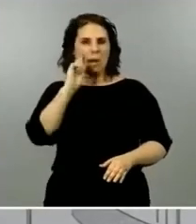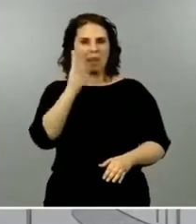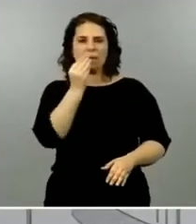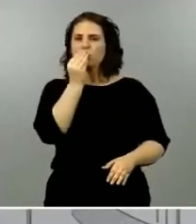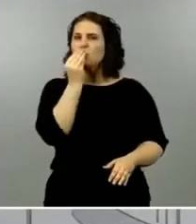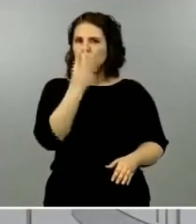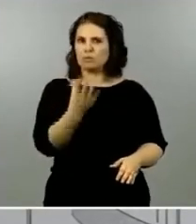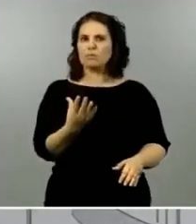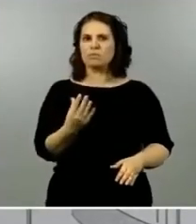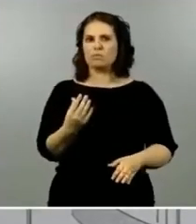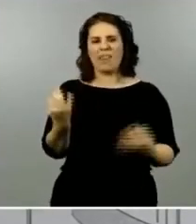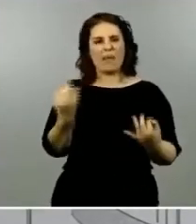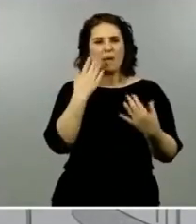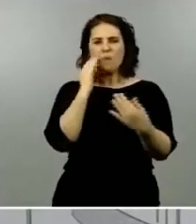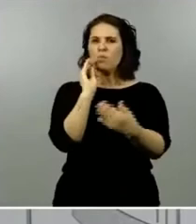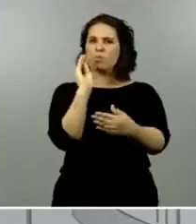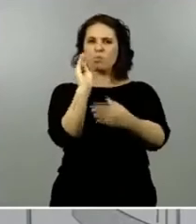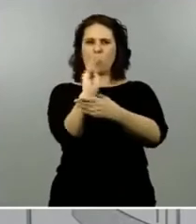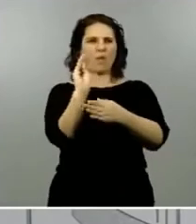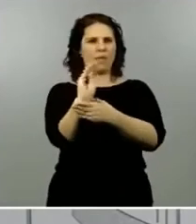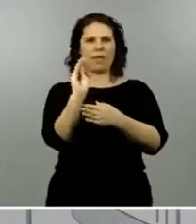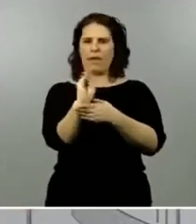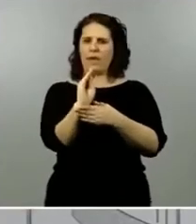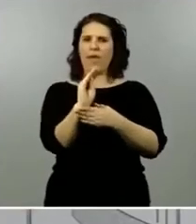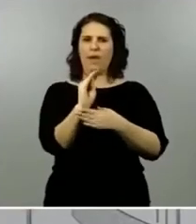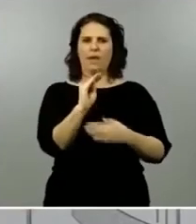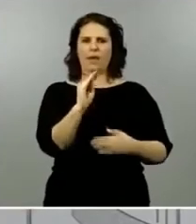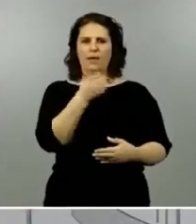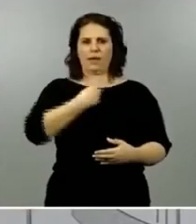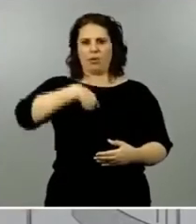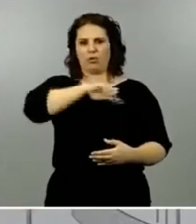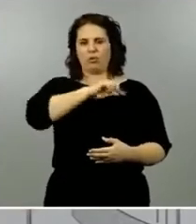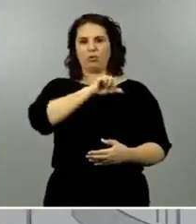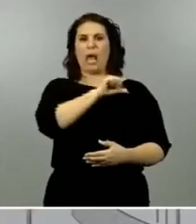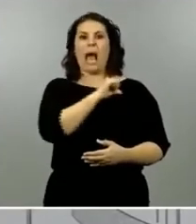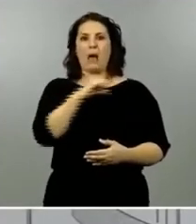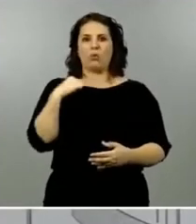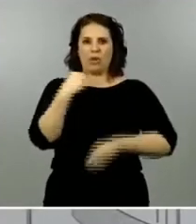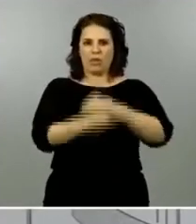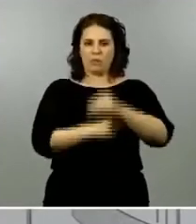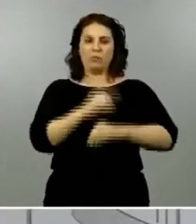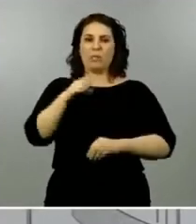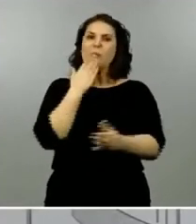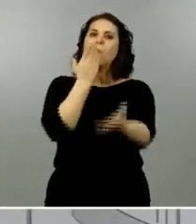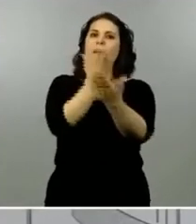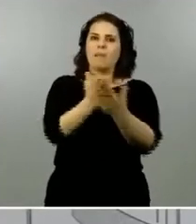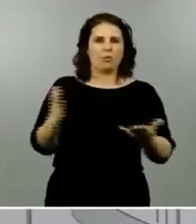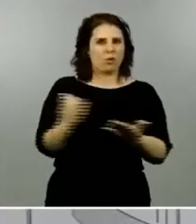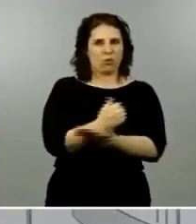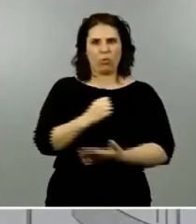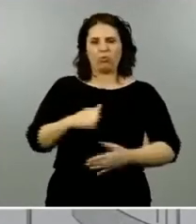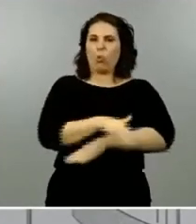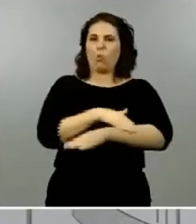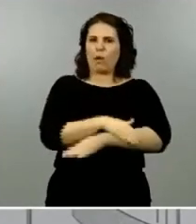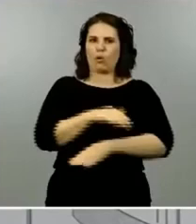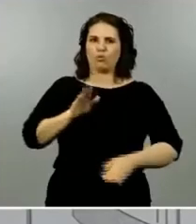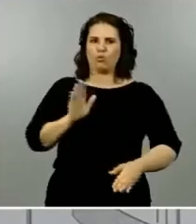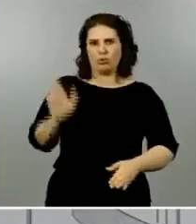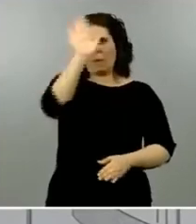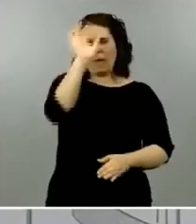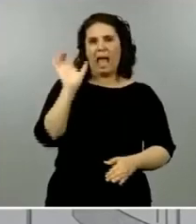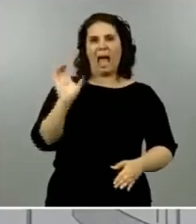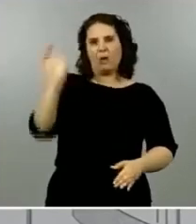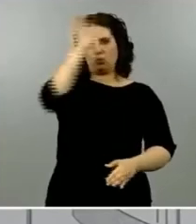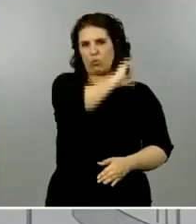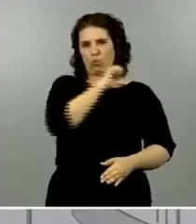prudencia y esa precaución que nosotros estamos autoimponiéndonos y estamos pidiendo también al conjunto de gobiernos autonómicos eso es la cogobernanza eso es la co